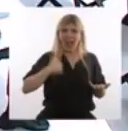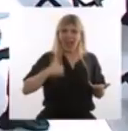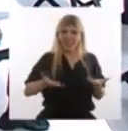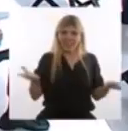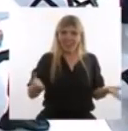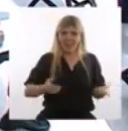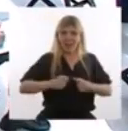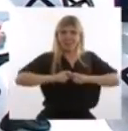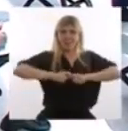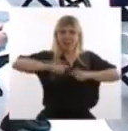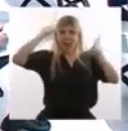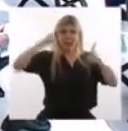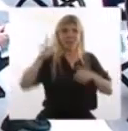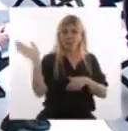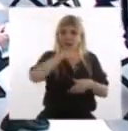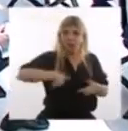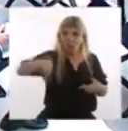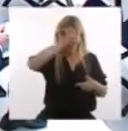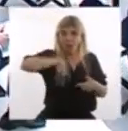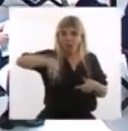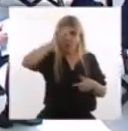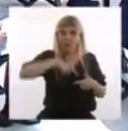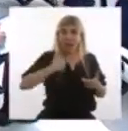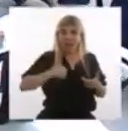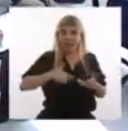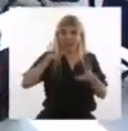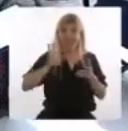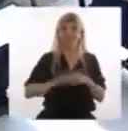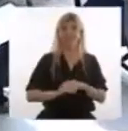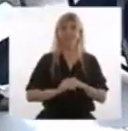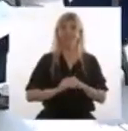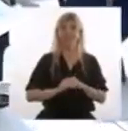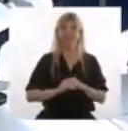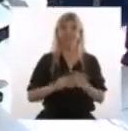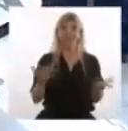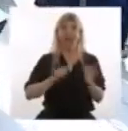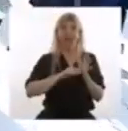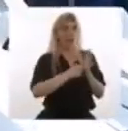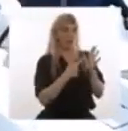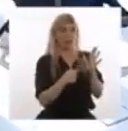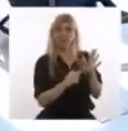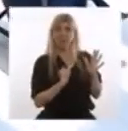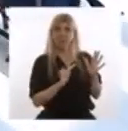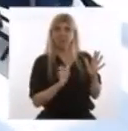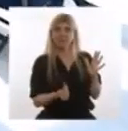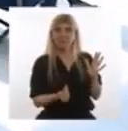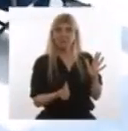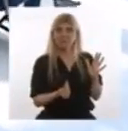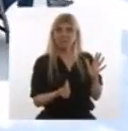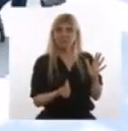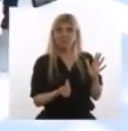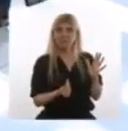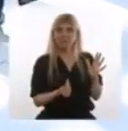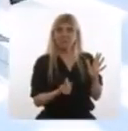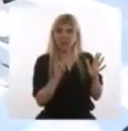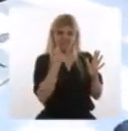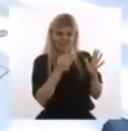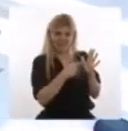Eso es crecimiento para toda la Argentina. ¿Y dónde está el ajuste? ¿Saben dónde está el ajuste? Vayan y miren